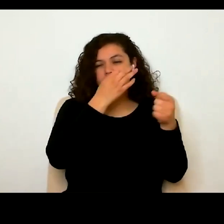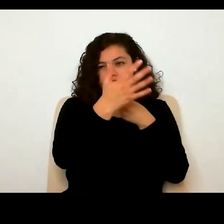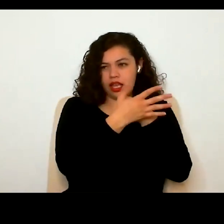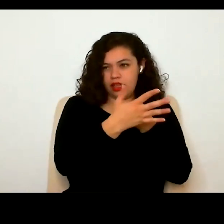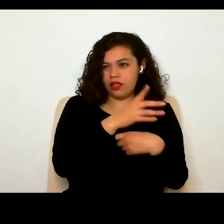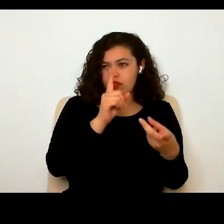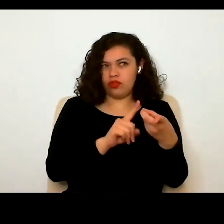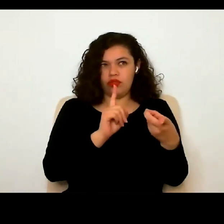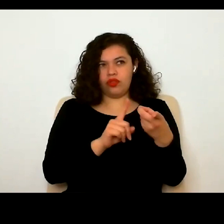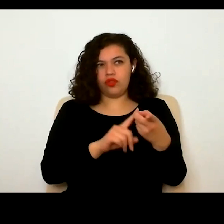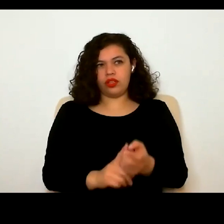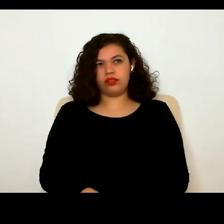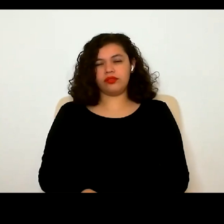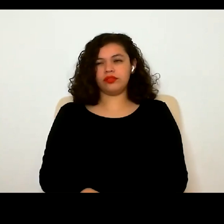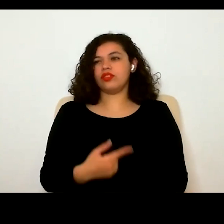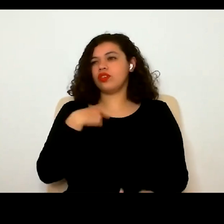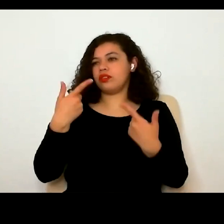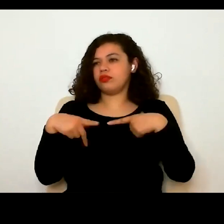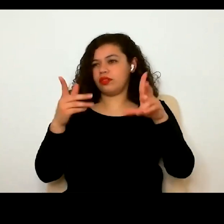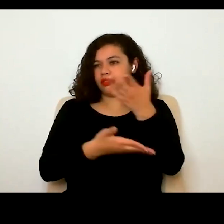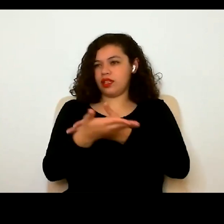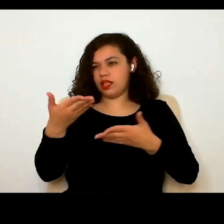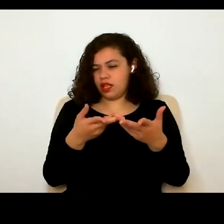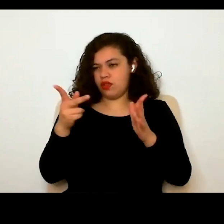compartirles mi pantalla nuevamente.